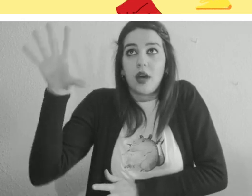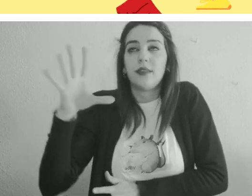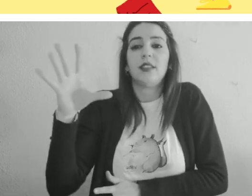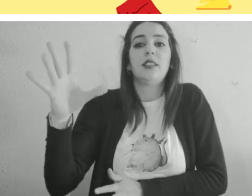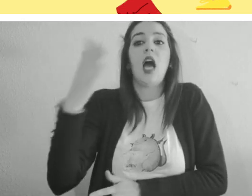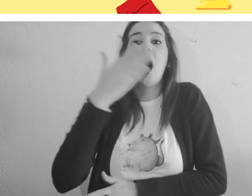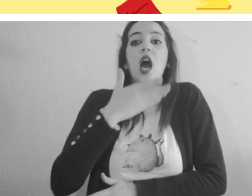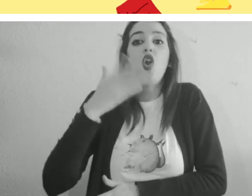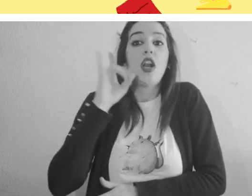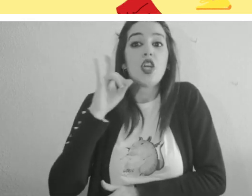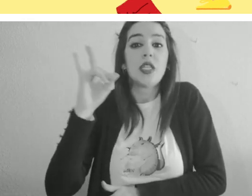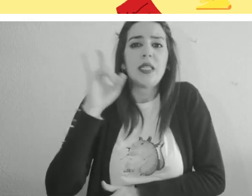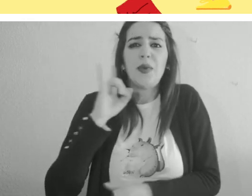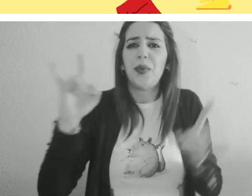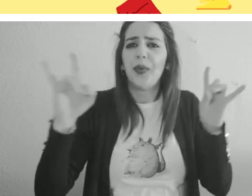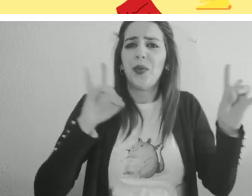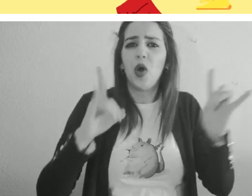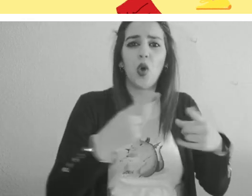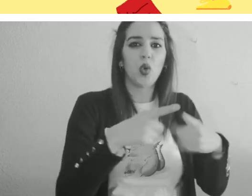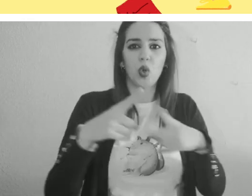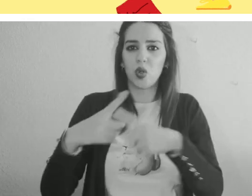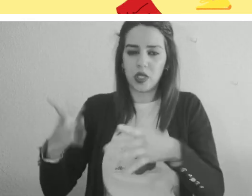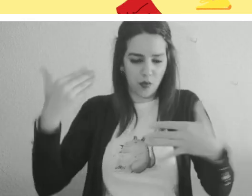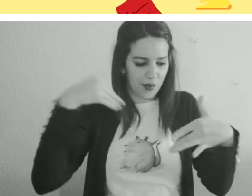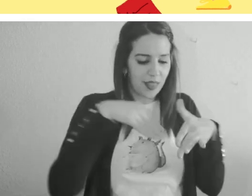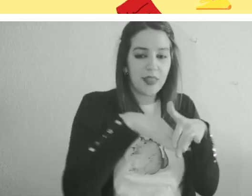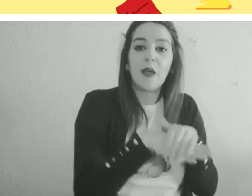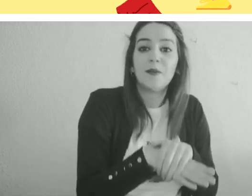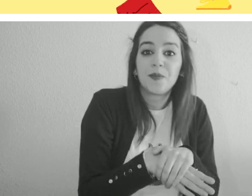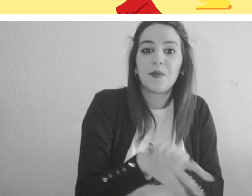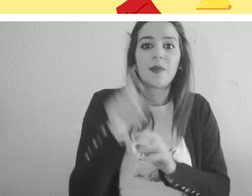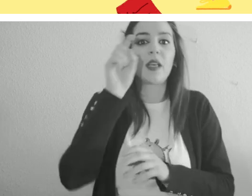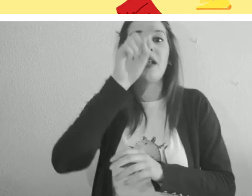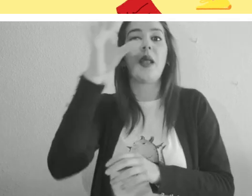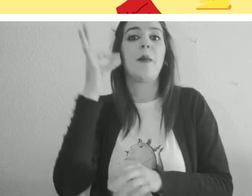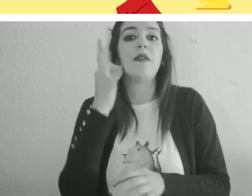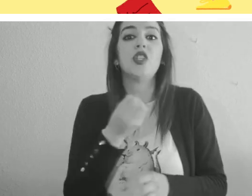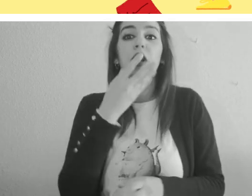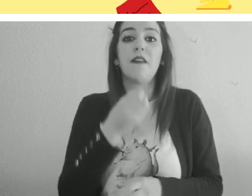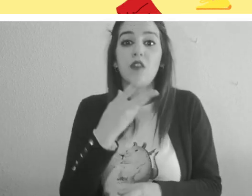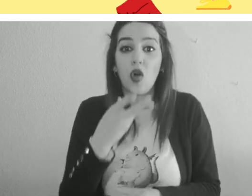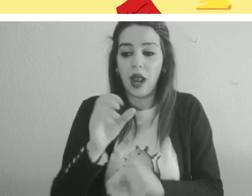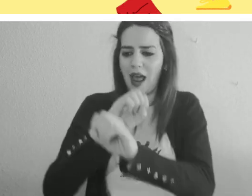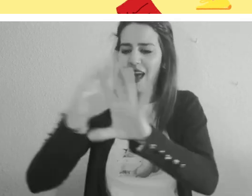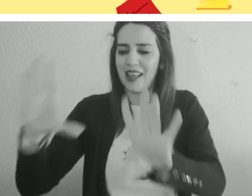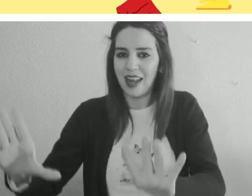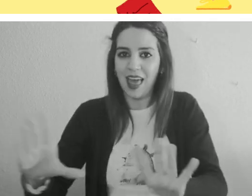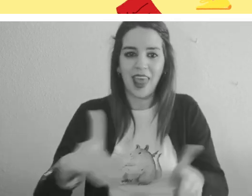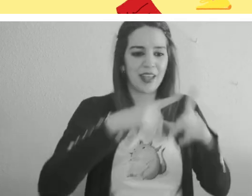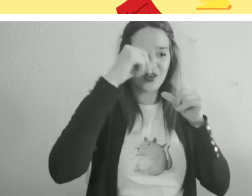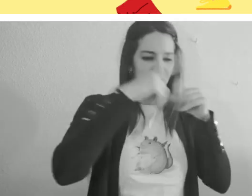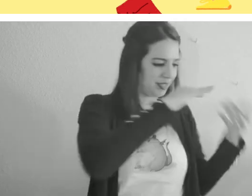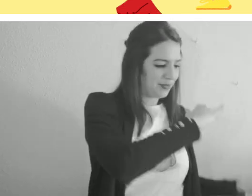del colegio, recogieron sus enser. La señorita Flora se acercó a Clara y le entregó a Borín